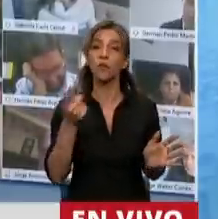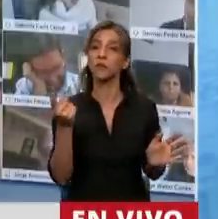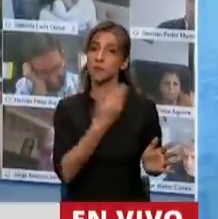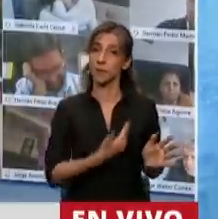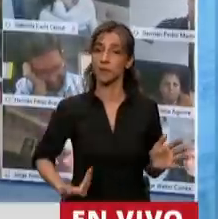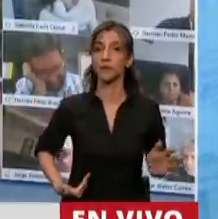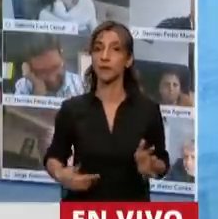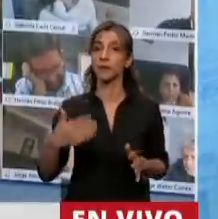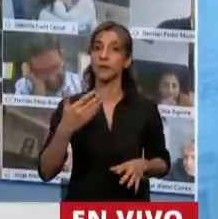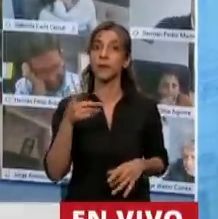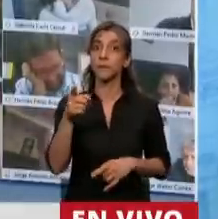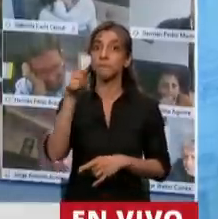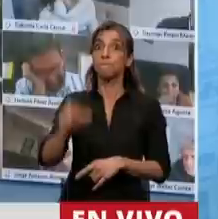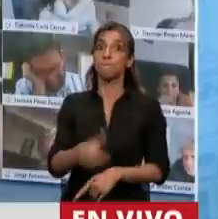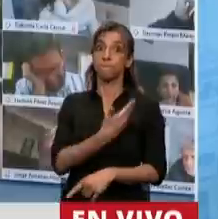problema grave.